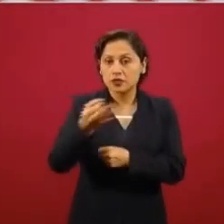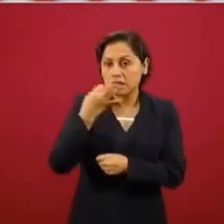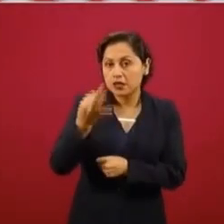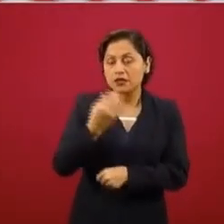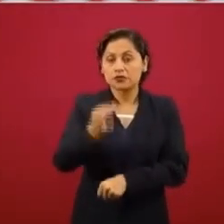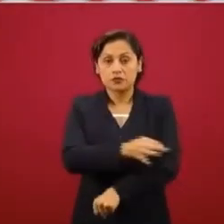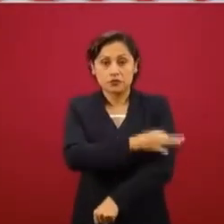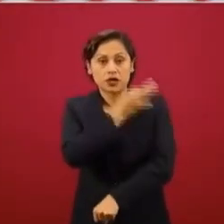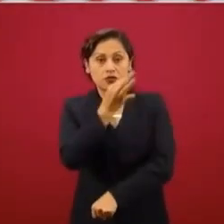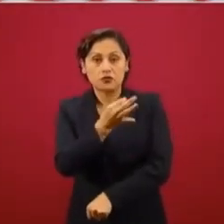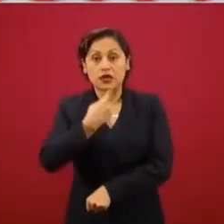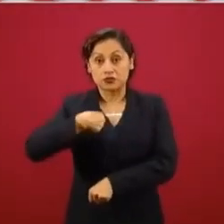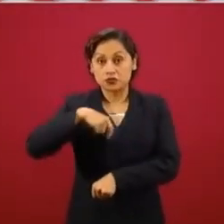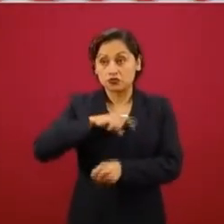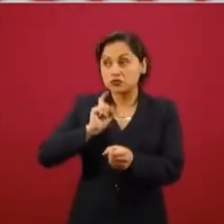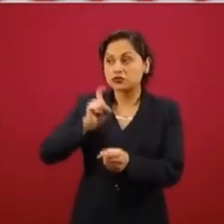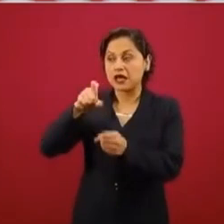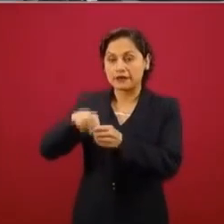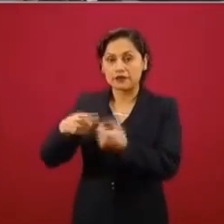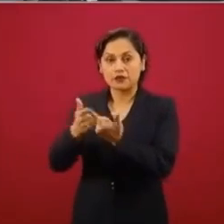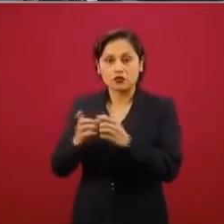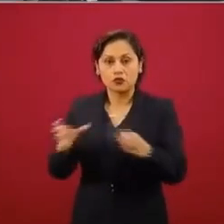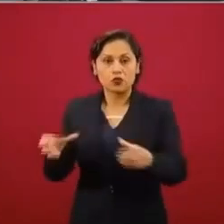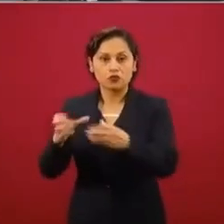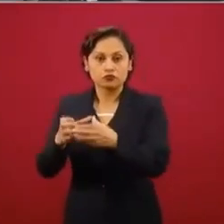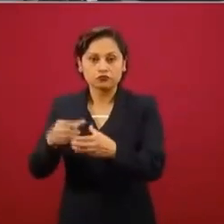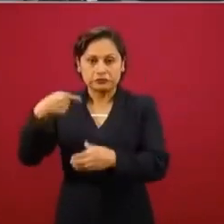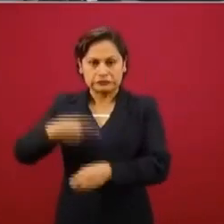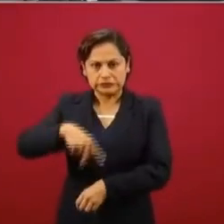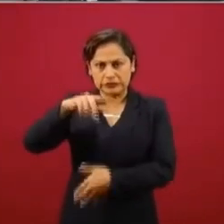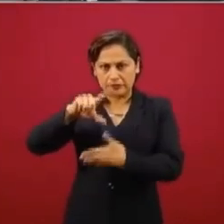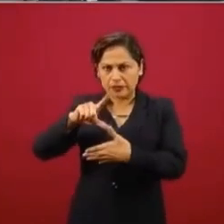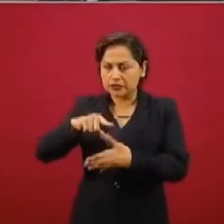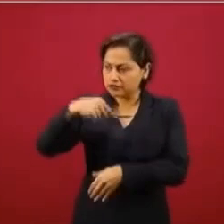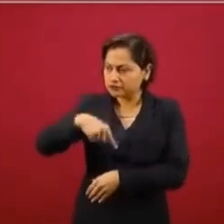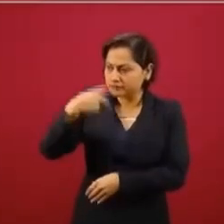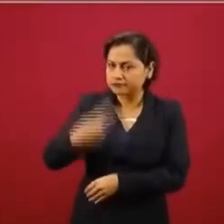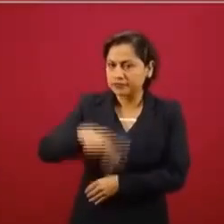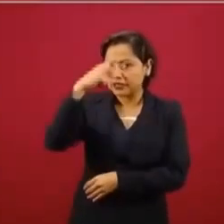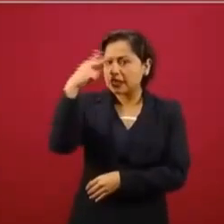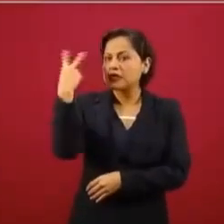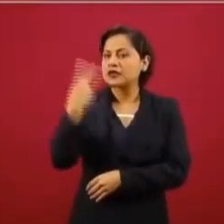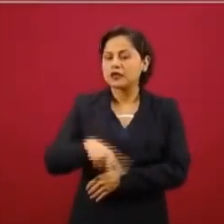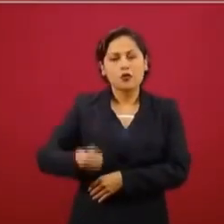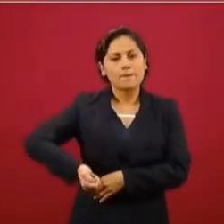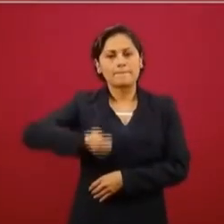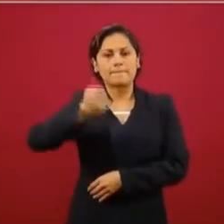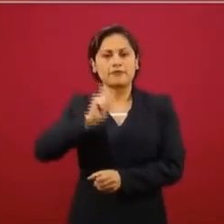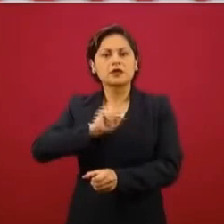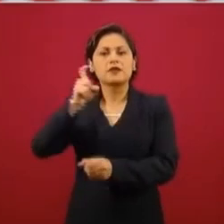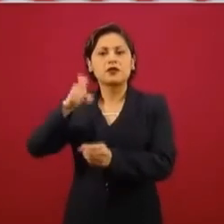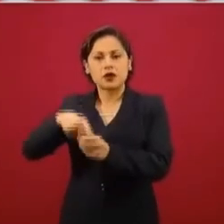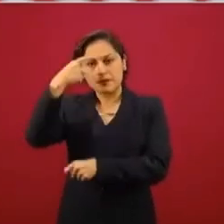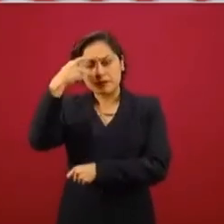Somos parte de una coalición internacional. Entonces, sí es un componente importante el desarrollar nuestras capacidades